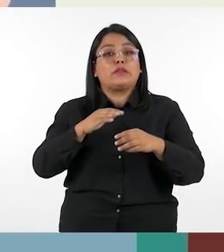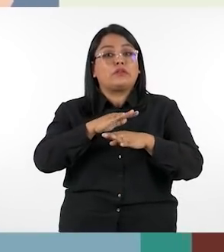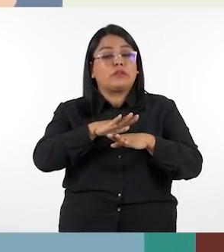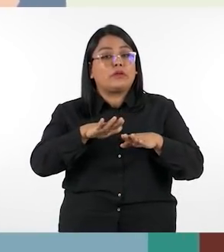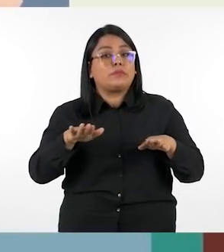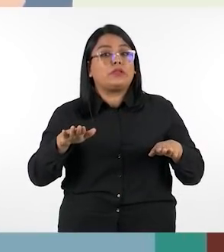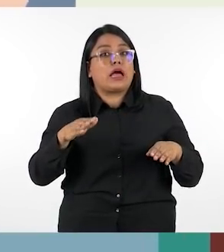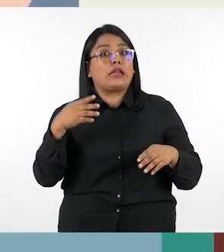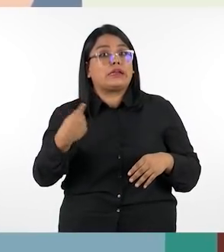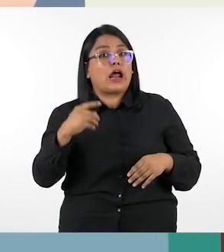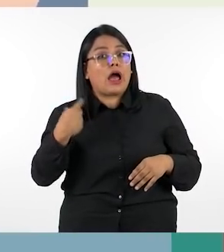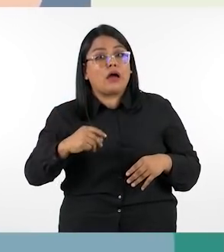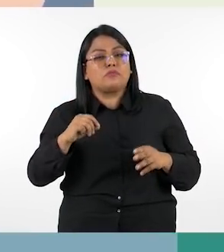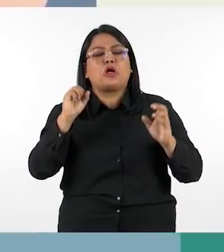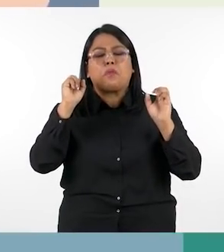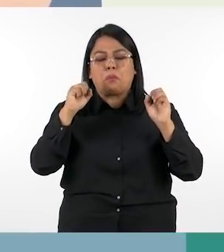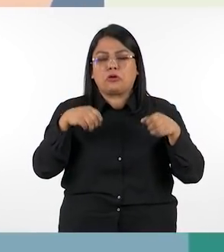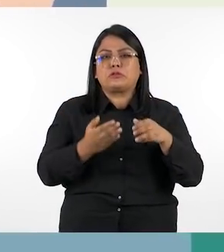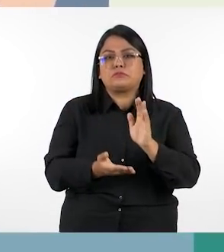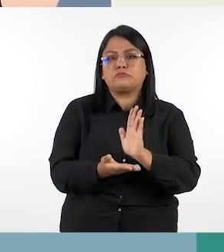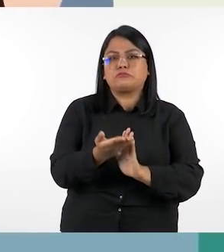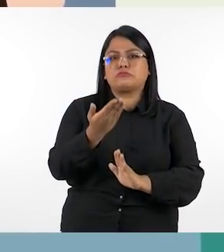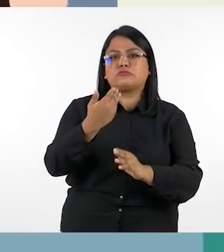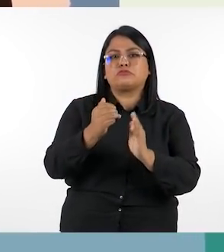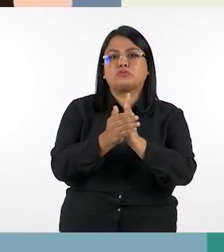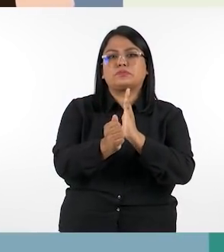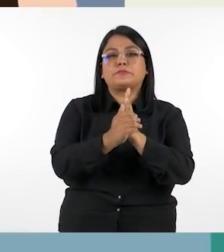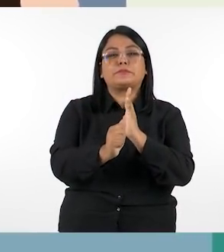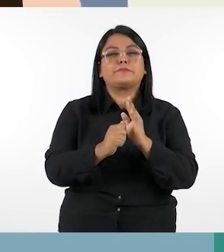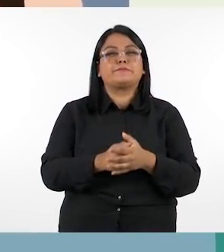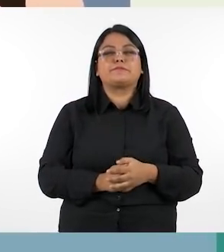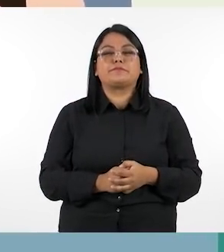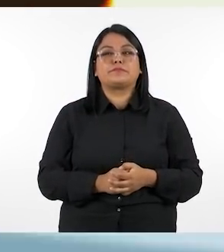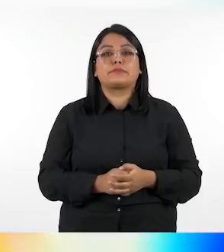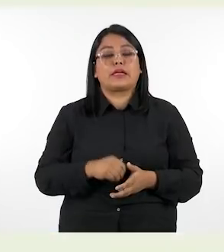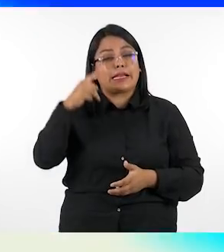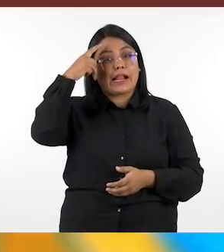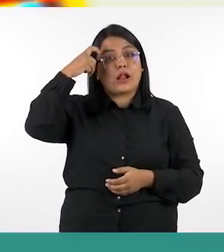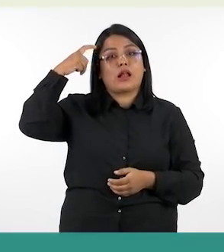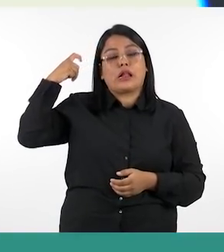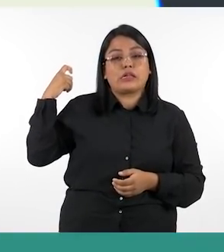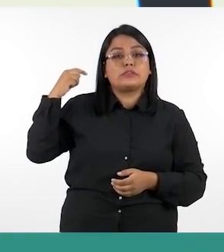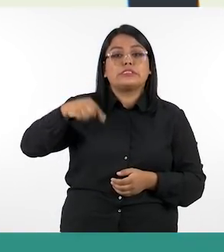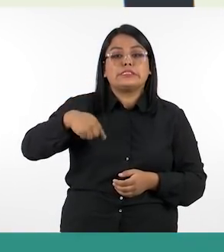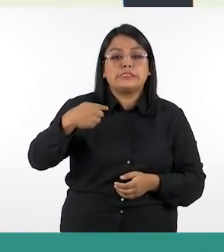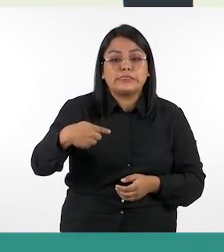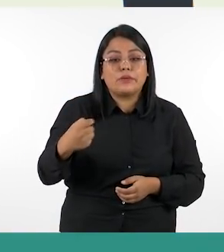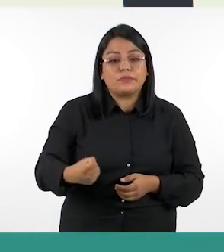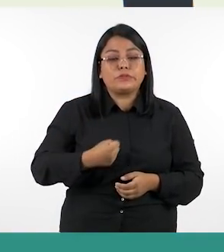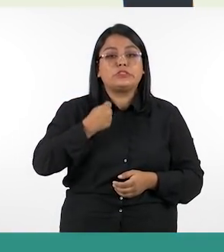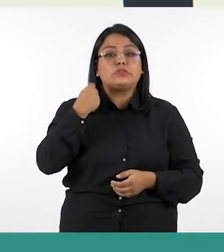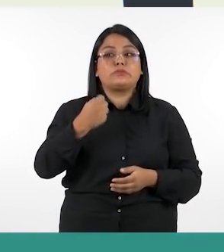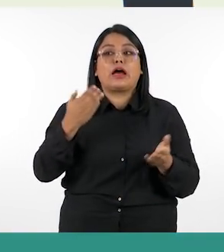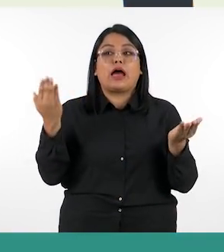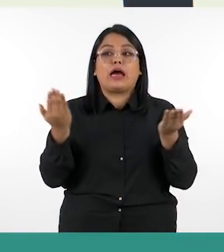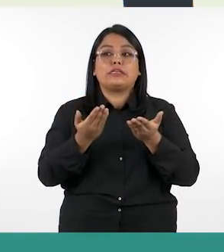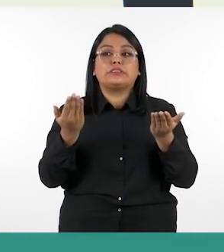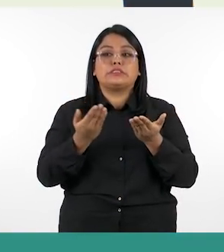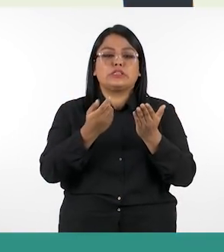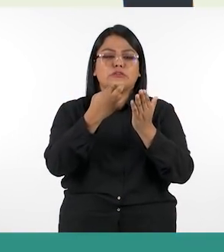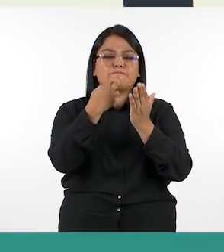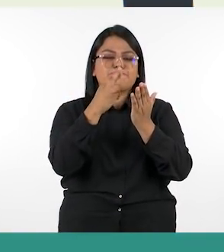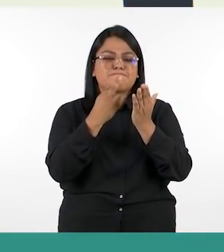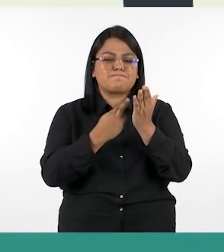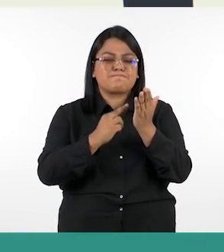estudiantes que terminen primero puedan desarrollar sus capacidades recordemos que siempre es importante